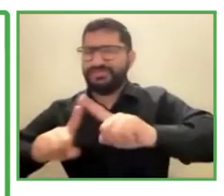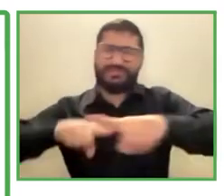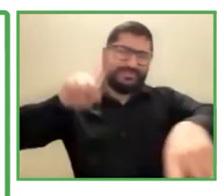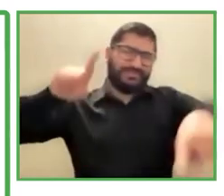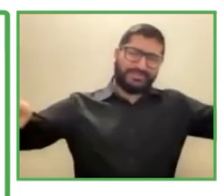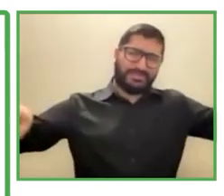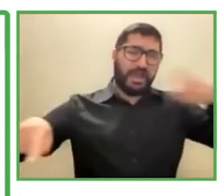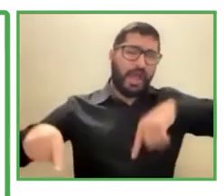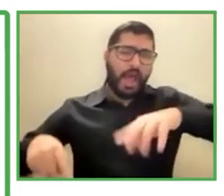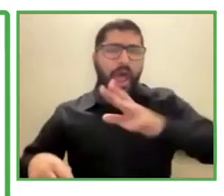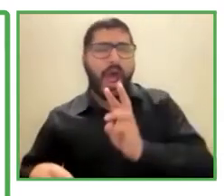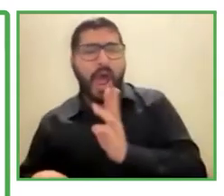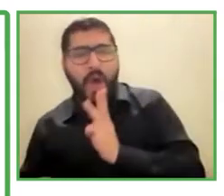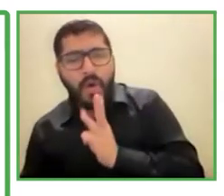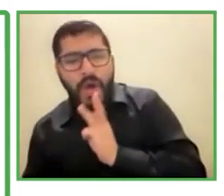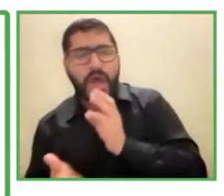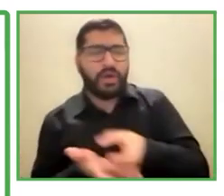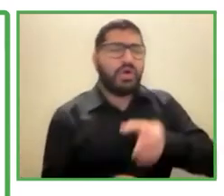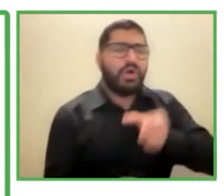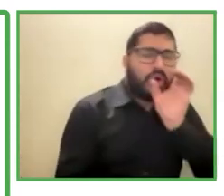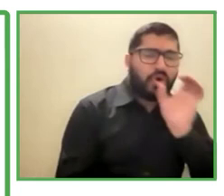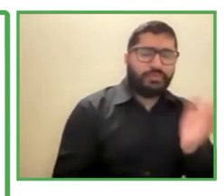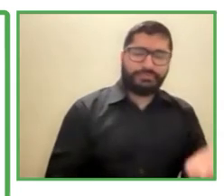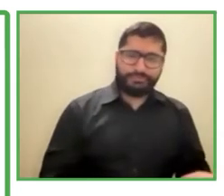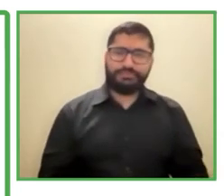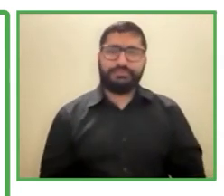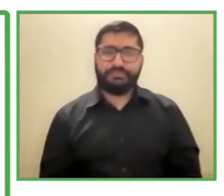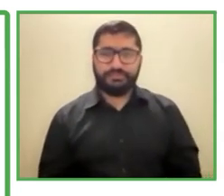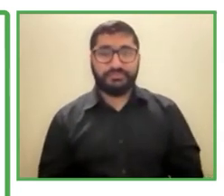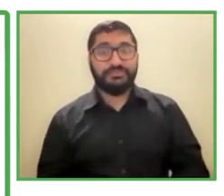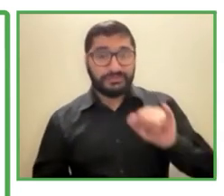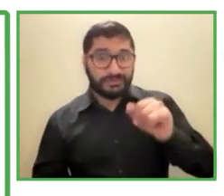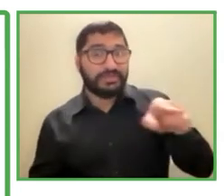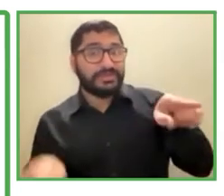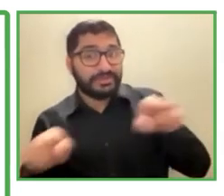tenemos una carta que le entregan